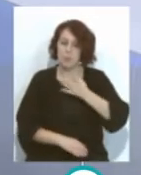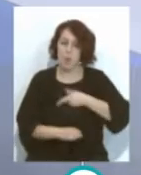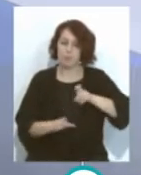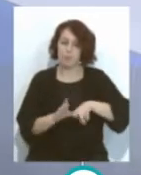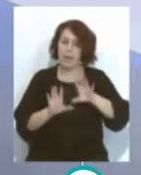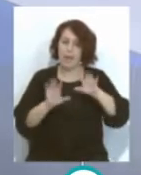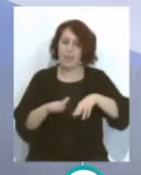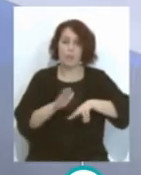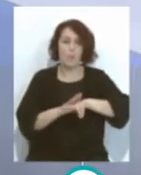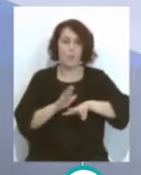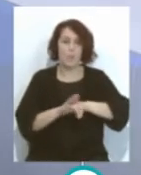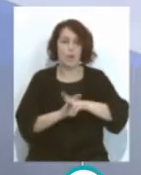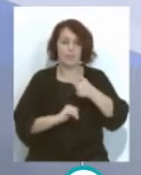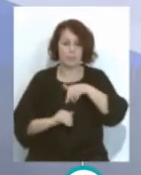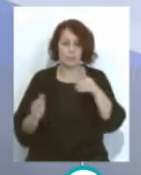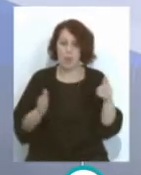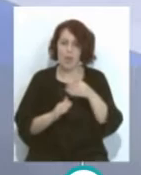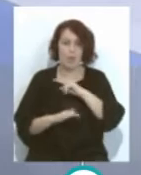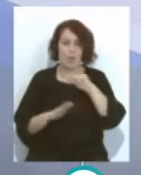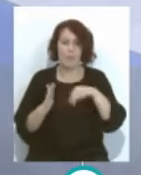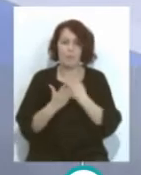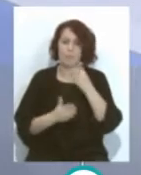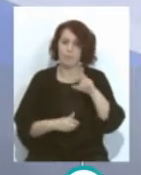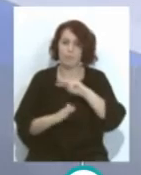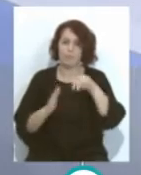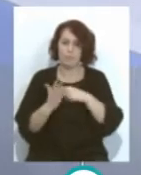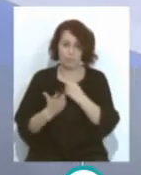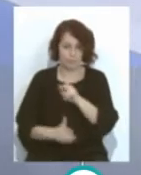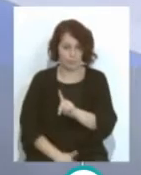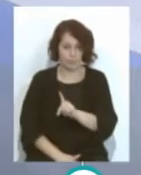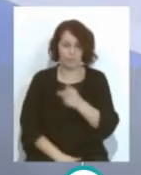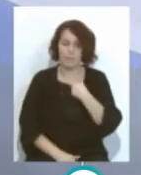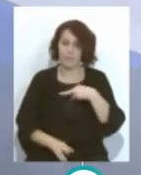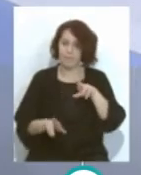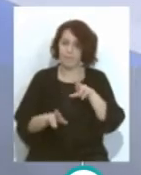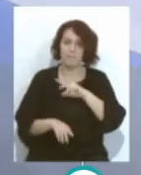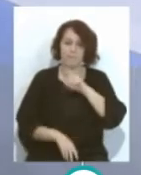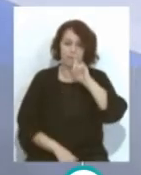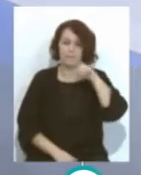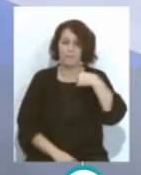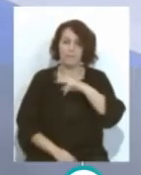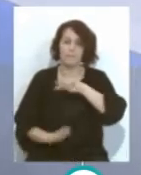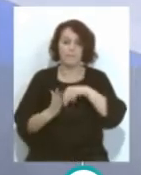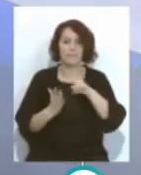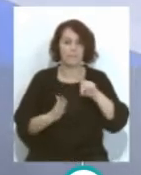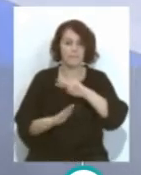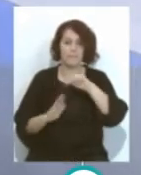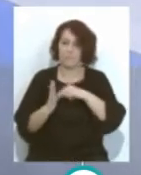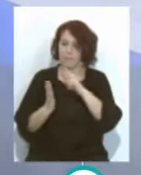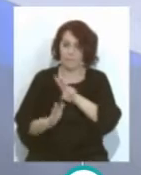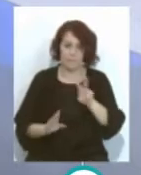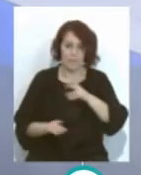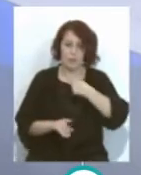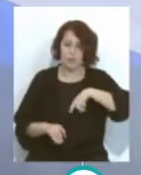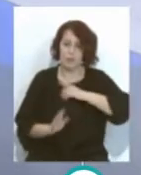Cádiz Club de Fútbol Esta temporada 2020-2021, esperemos que la 2021-2022 estemos hablando de lo mismo